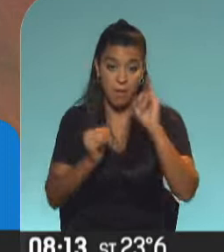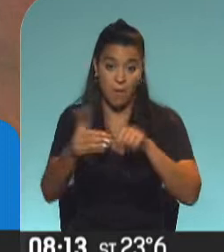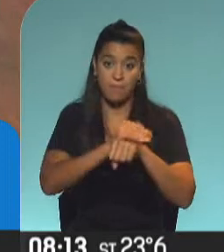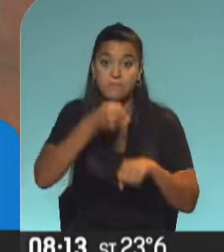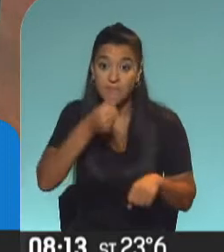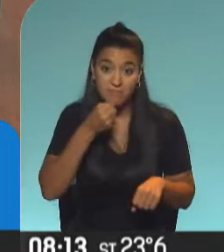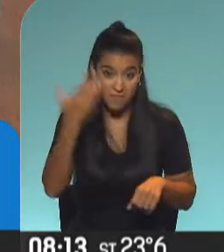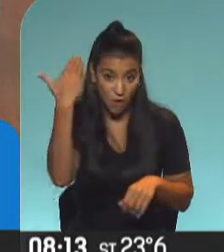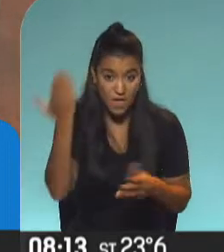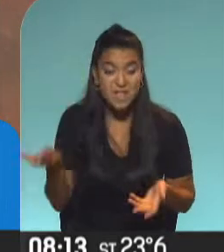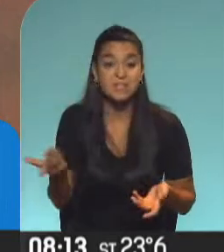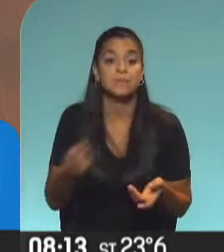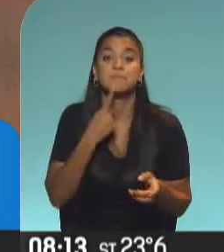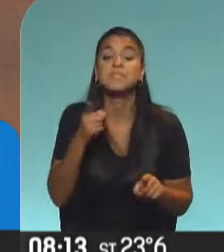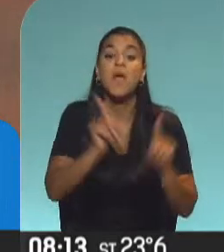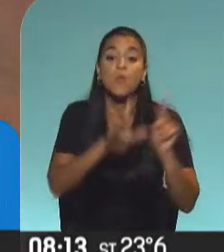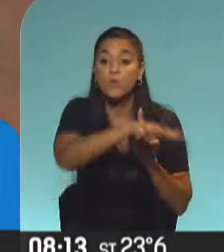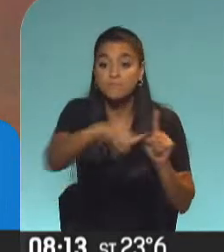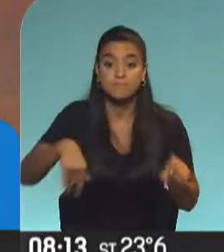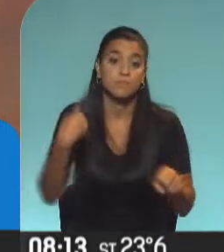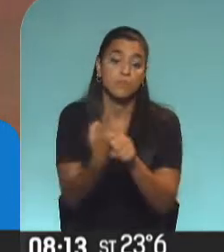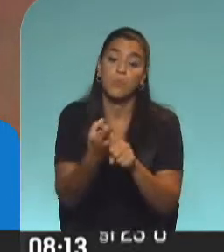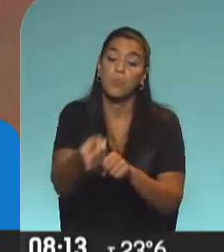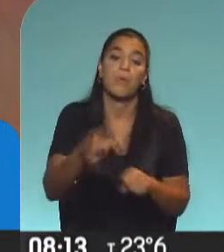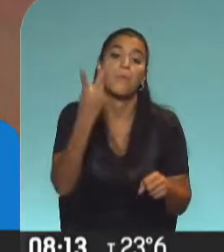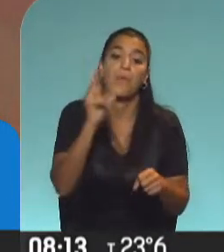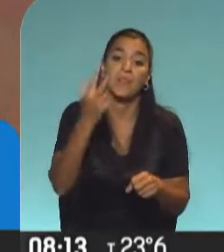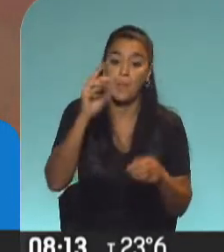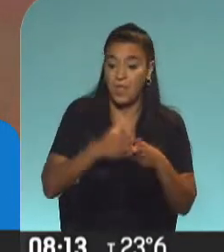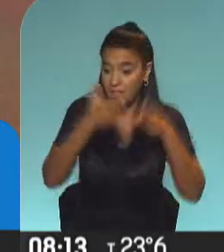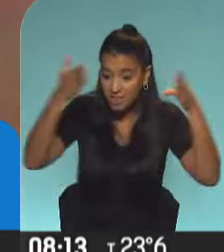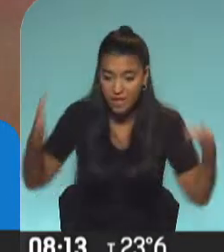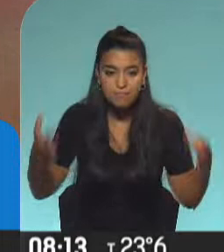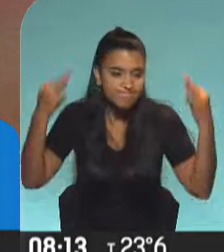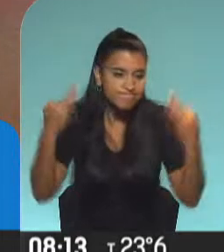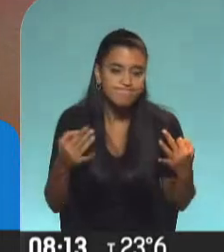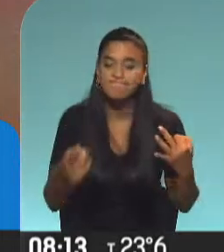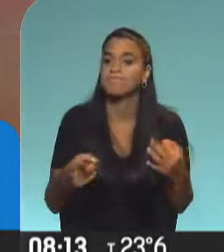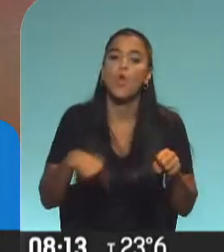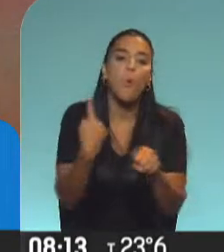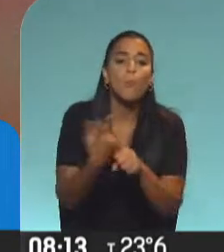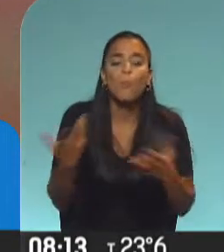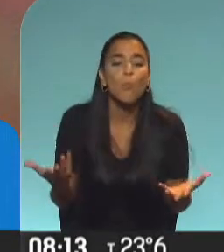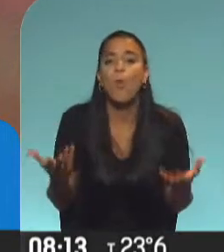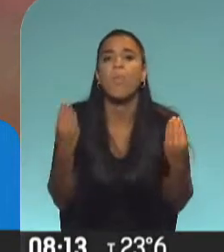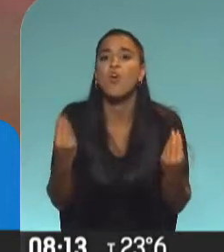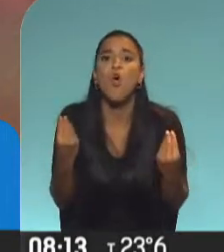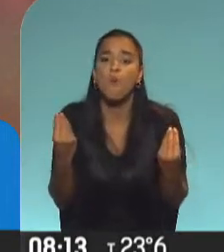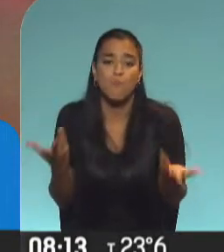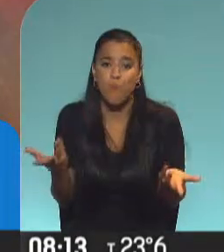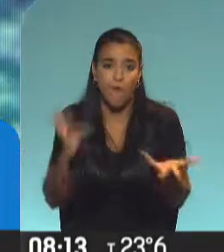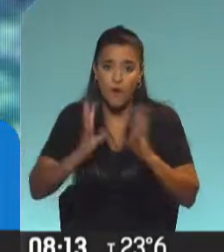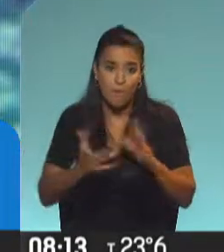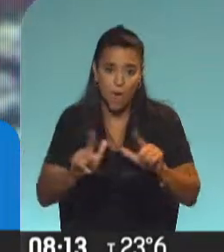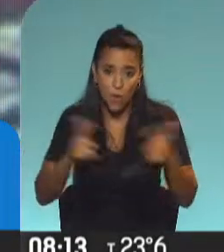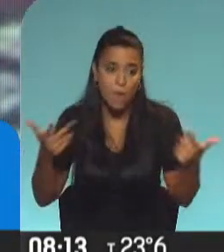de aquellos sectores que no lograron durante todo el 2020 la posibilidad de engancharse con los contenidos porque no tenían cómo. Exactamente.